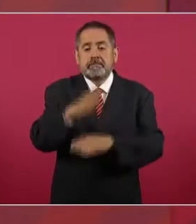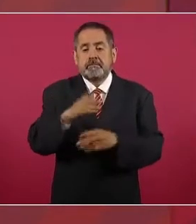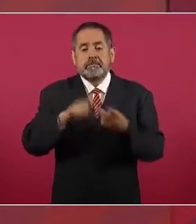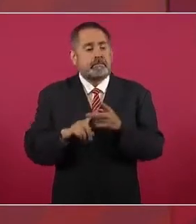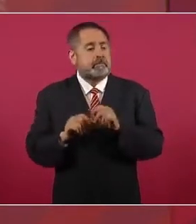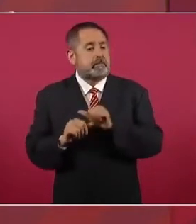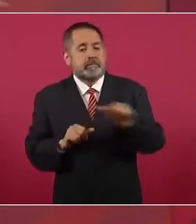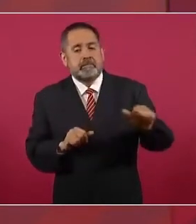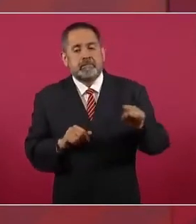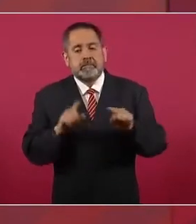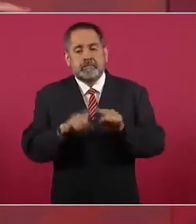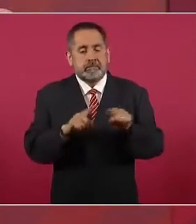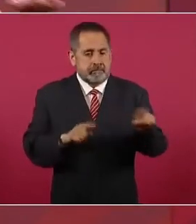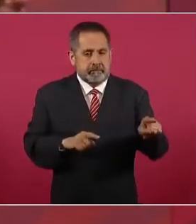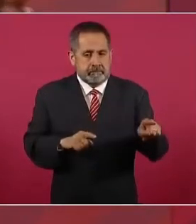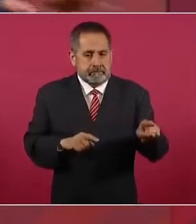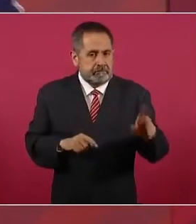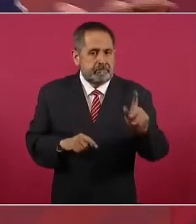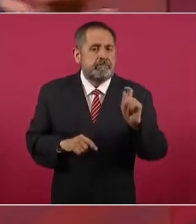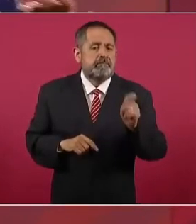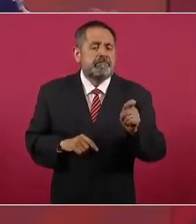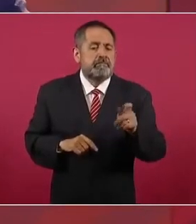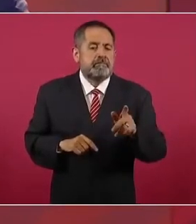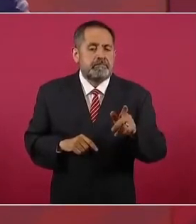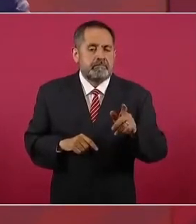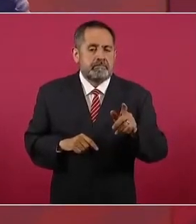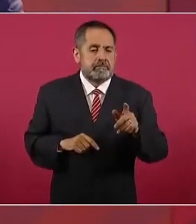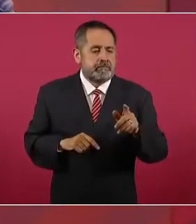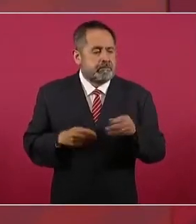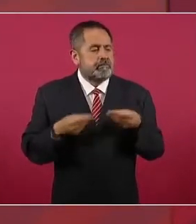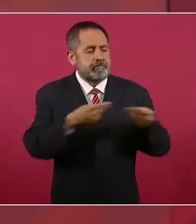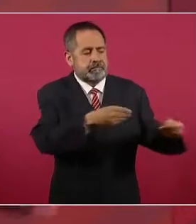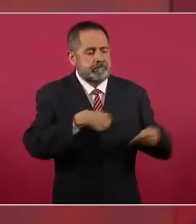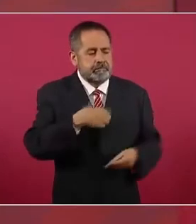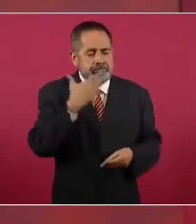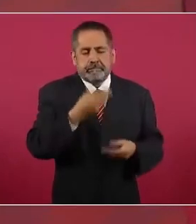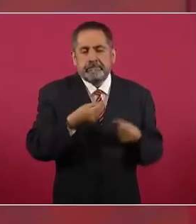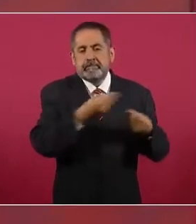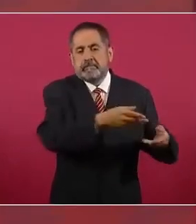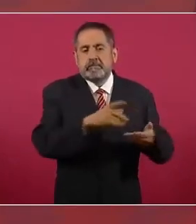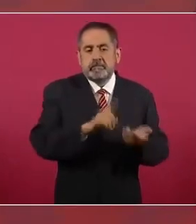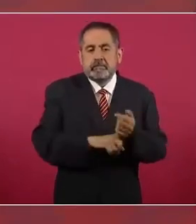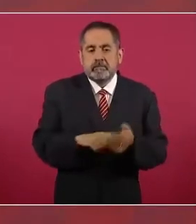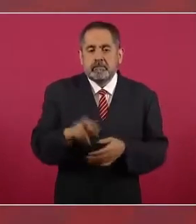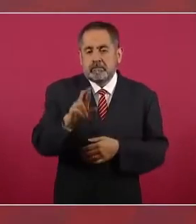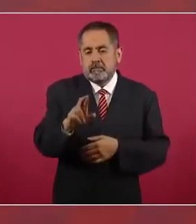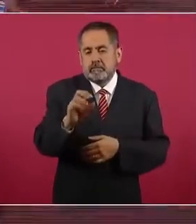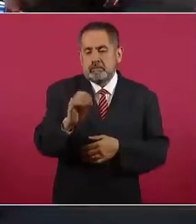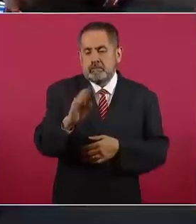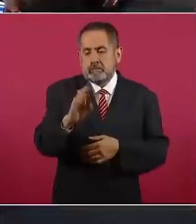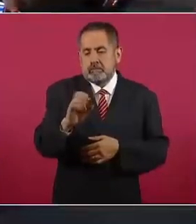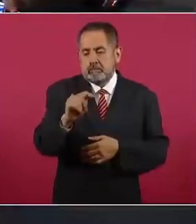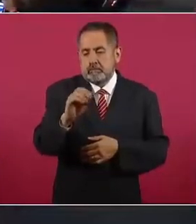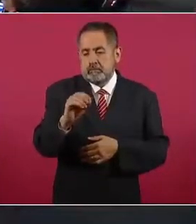para contentarlo, le tocó a Roberto Hernández.